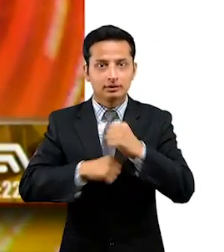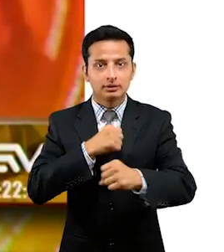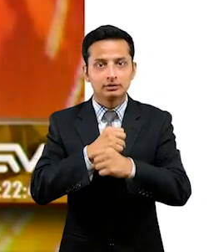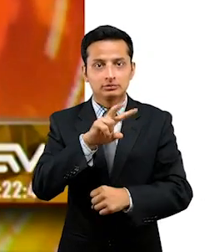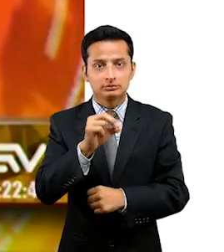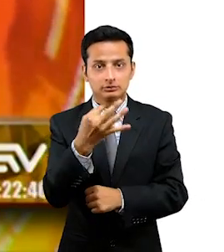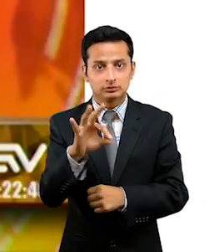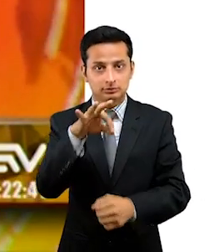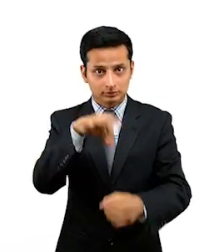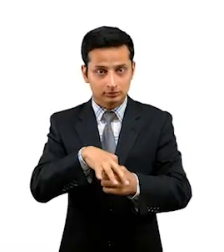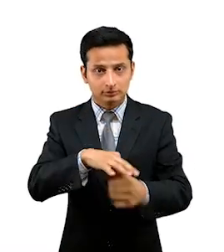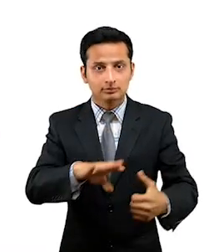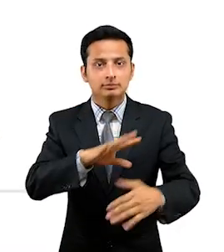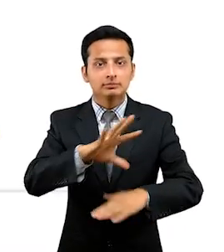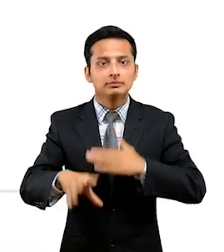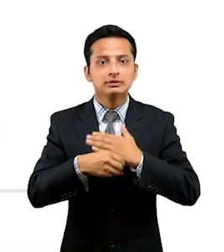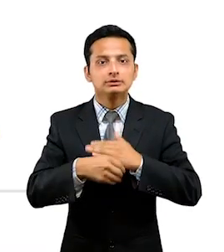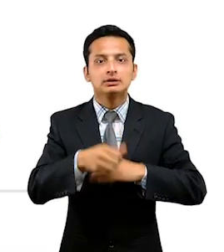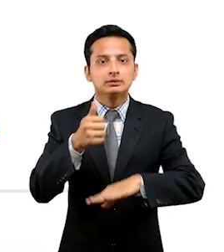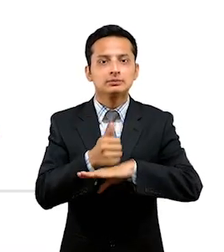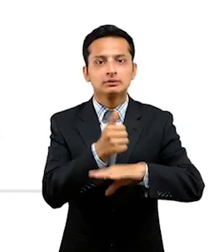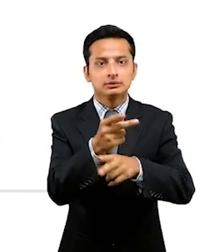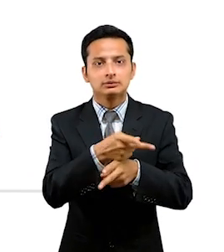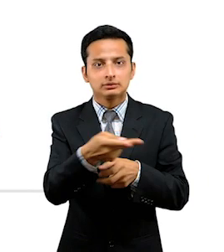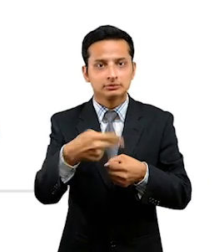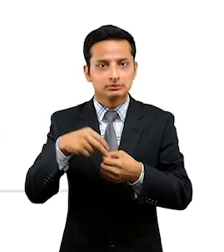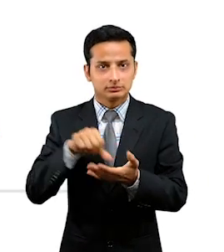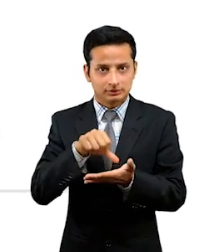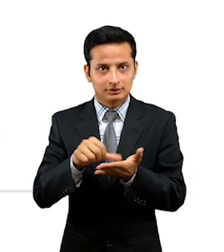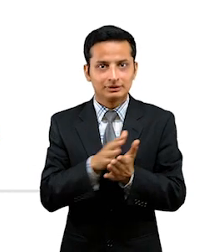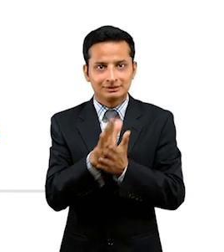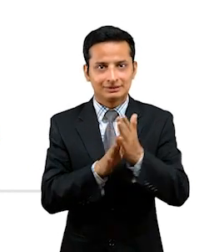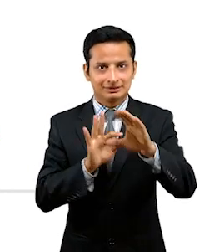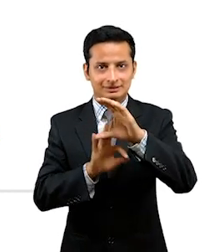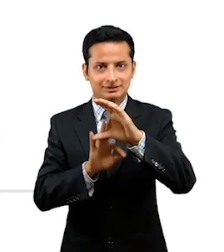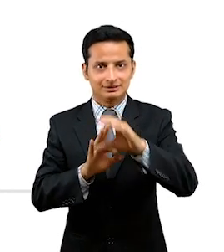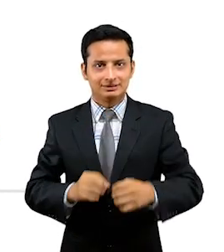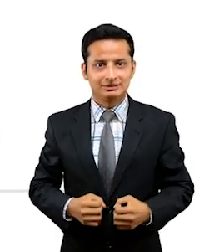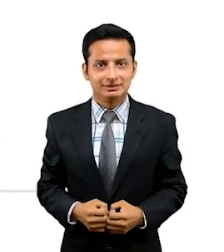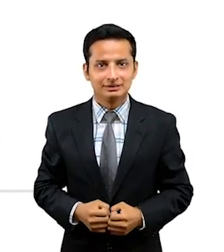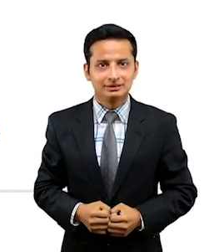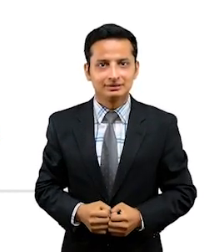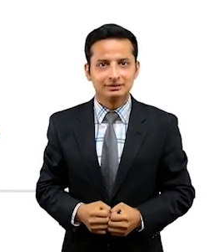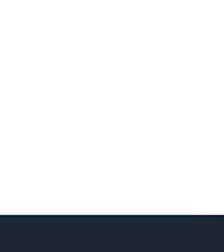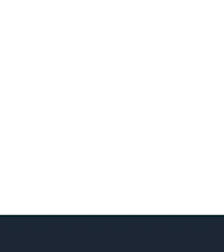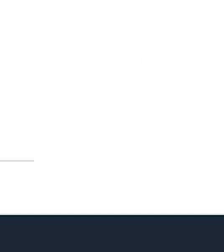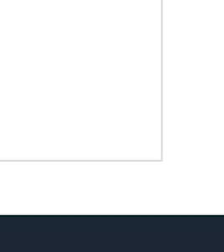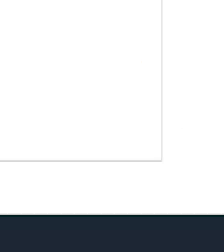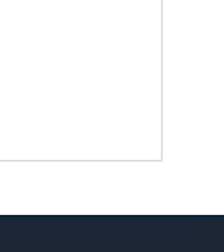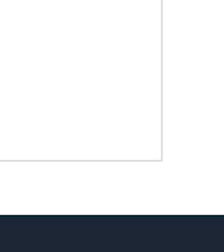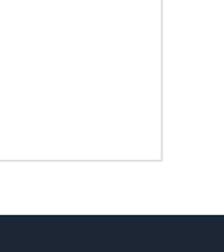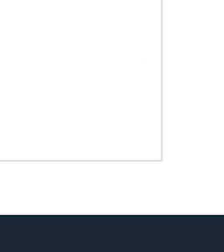seccionales 2019 y elección de autoridades del Consejo de Participación Ciudadana y Control Social.